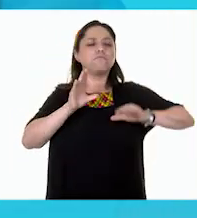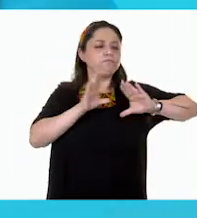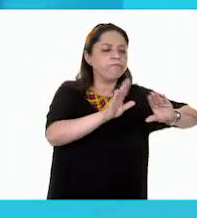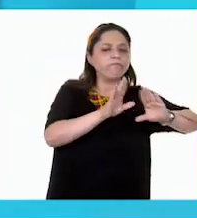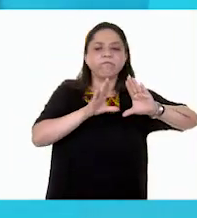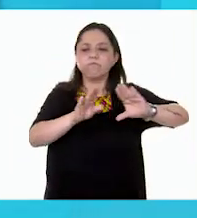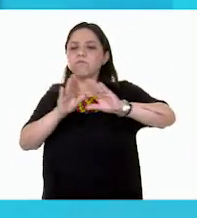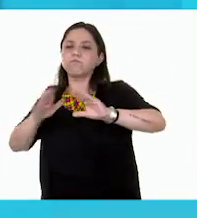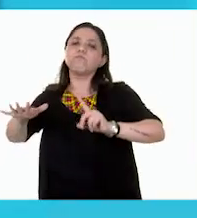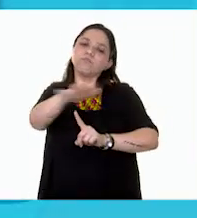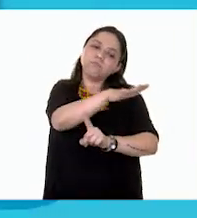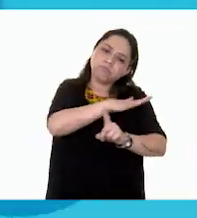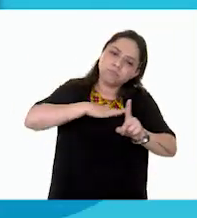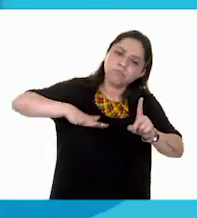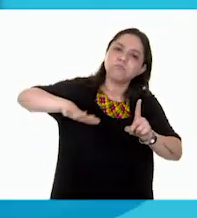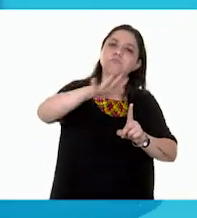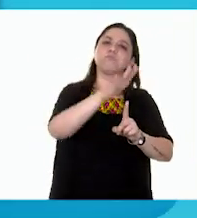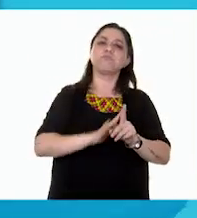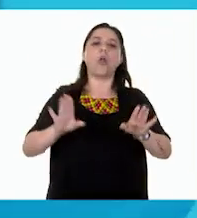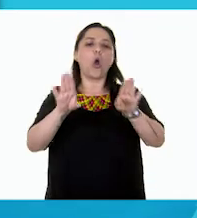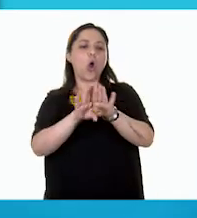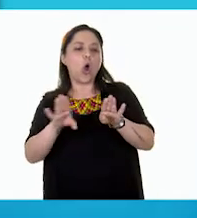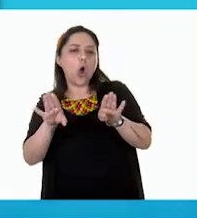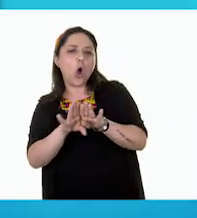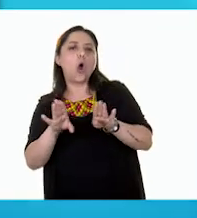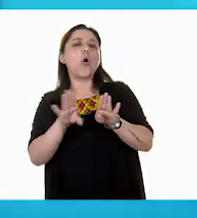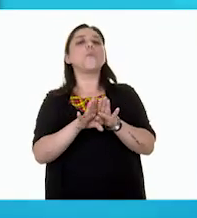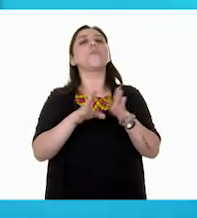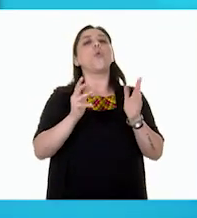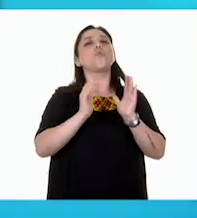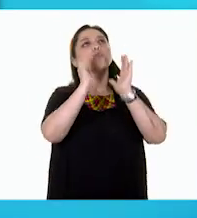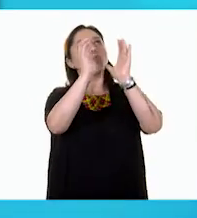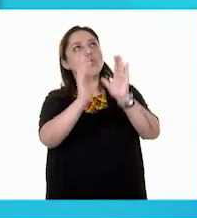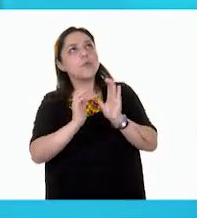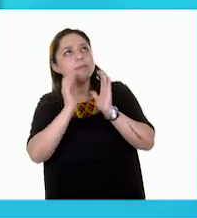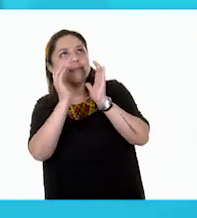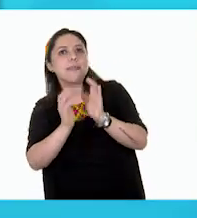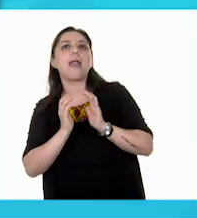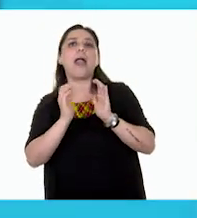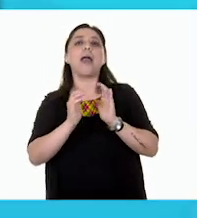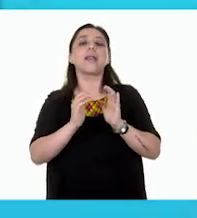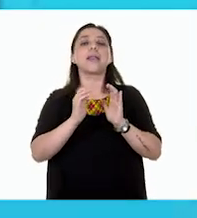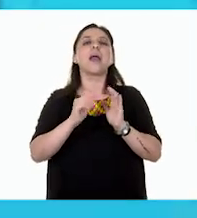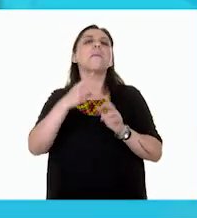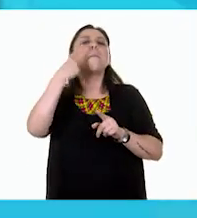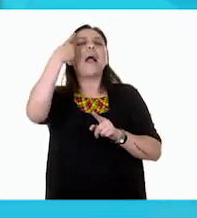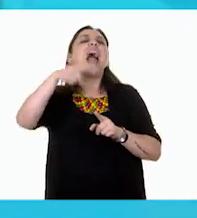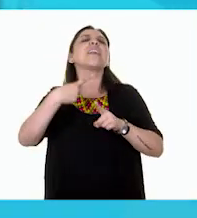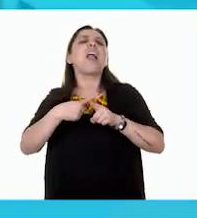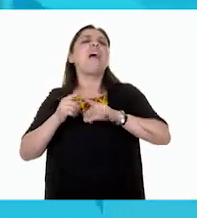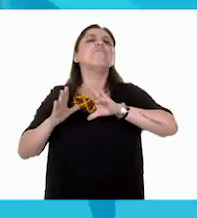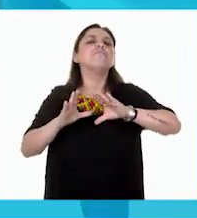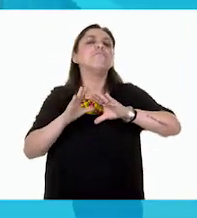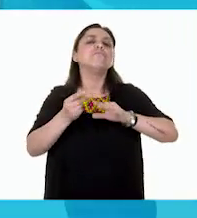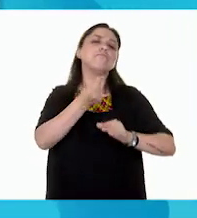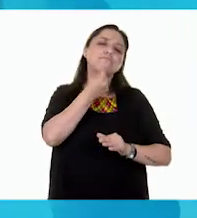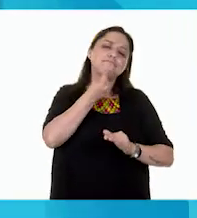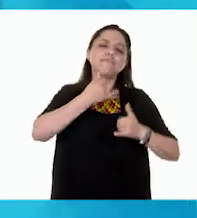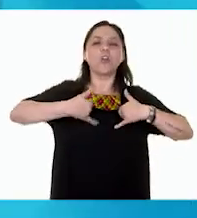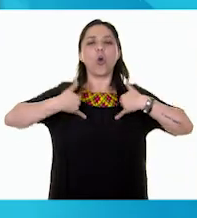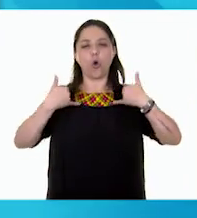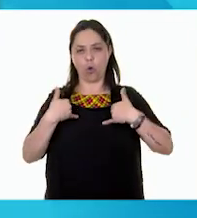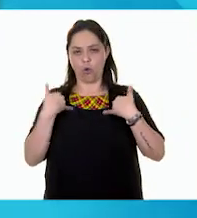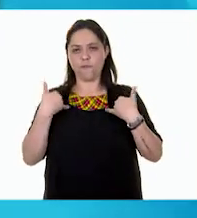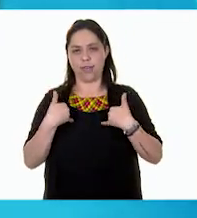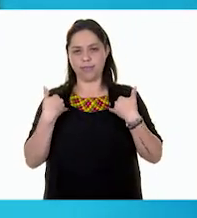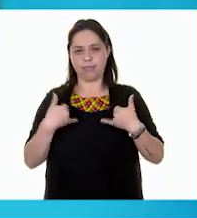para concientizar principalmente a niños y jóvenes sobre